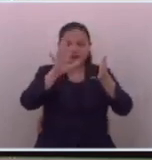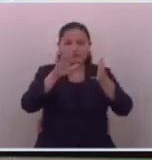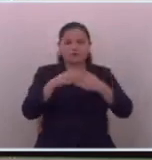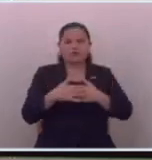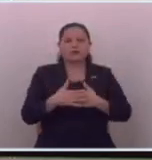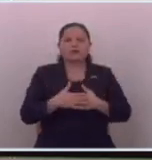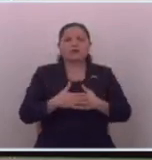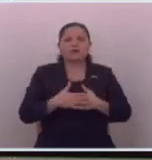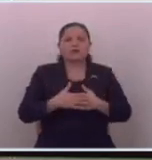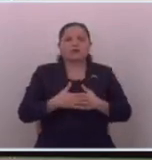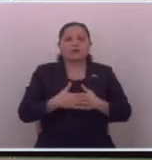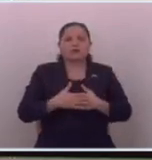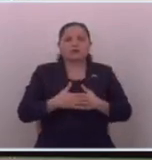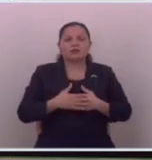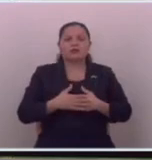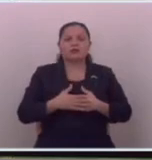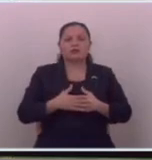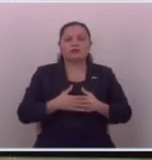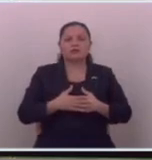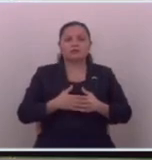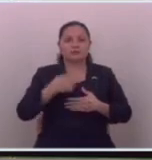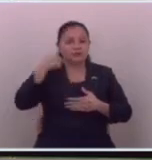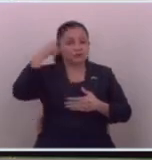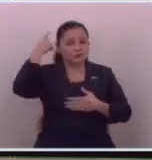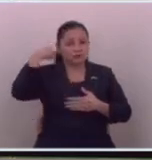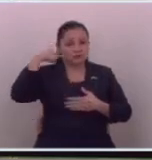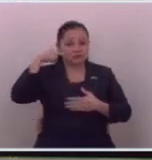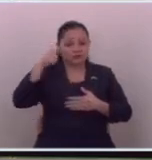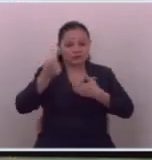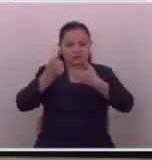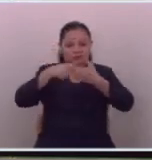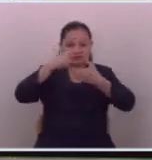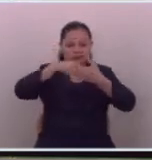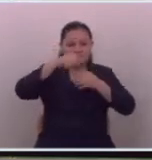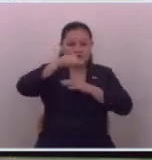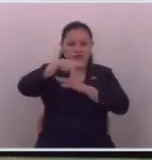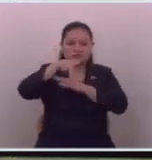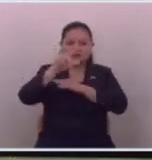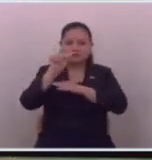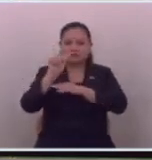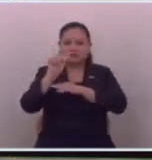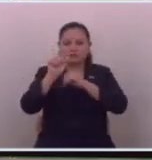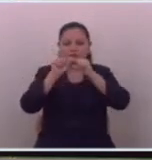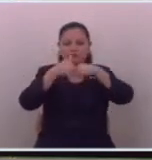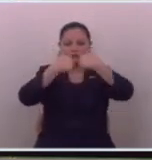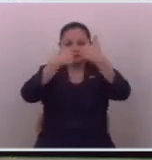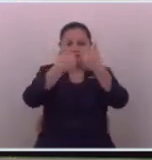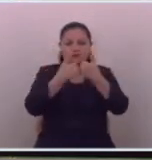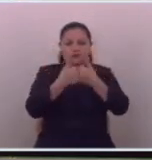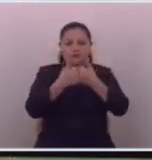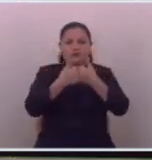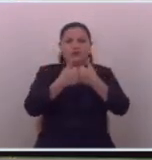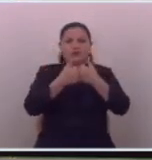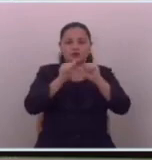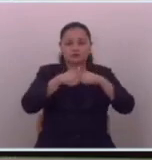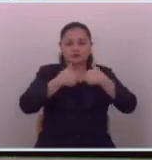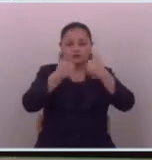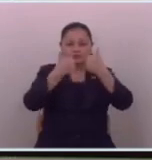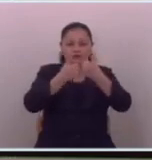los señores de la APES y de la sociedad interamericana de prensa